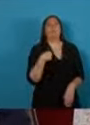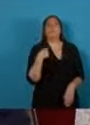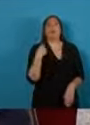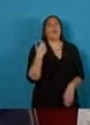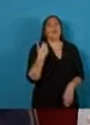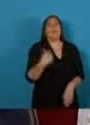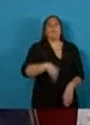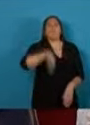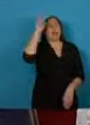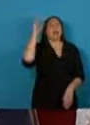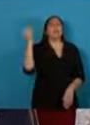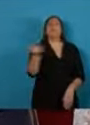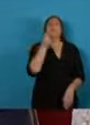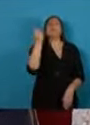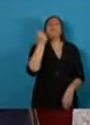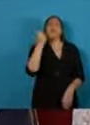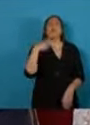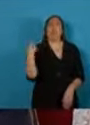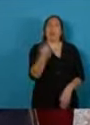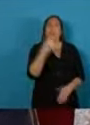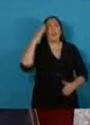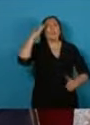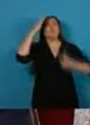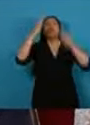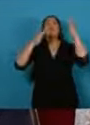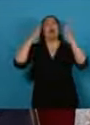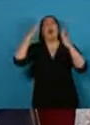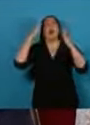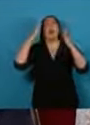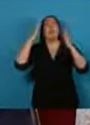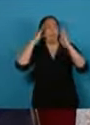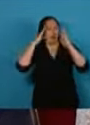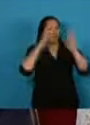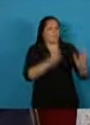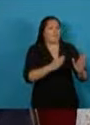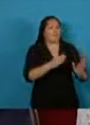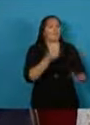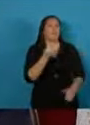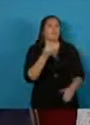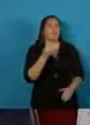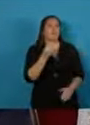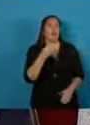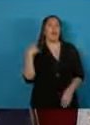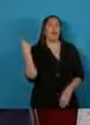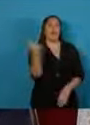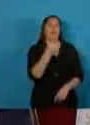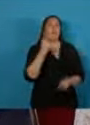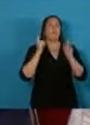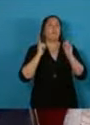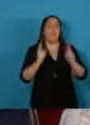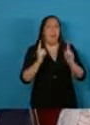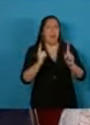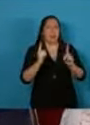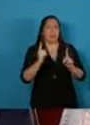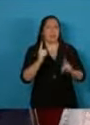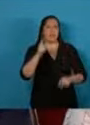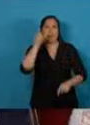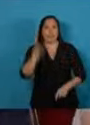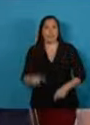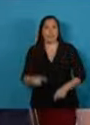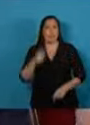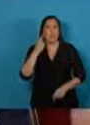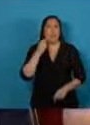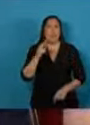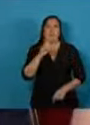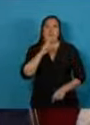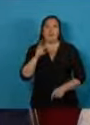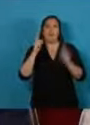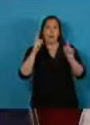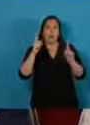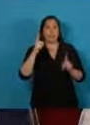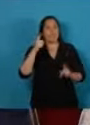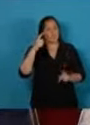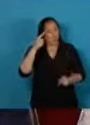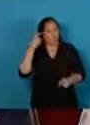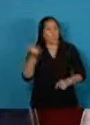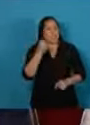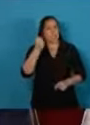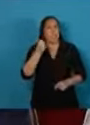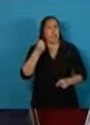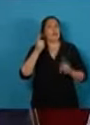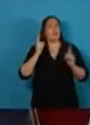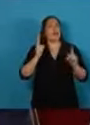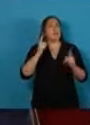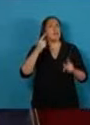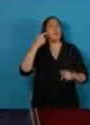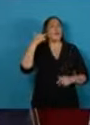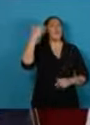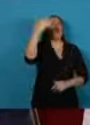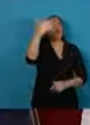importante de este sueño que hoy tenemos queremos que cada maestro y cada maestra deseen ser educadores del futuro el